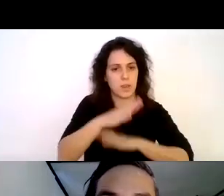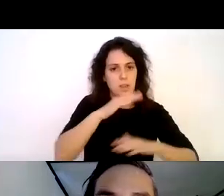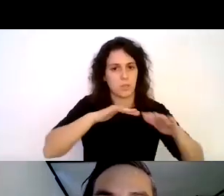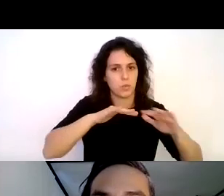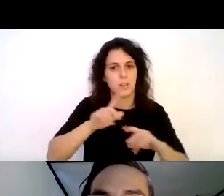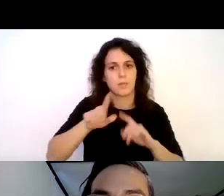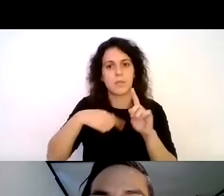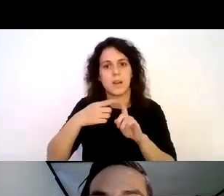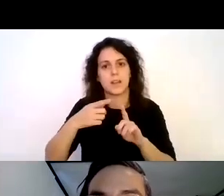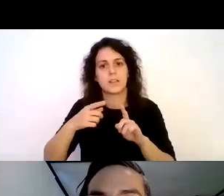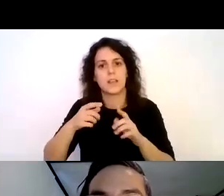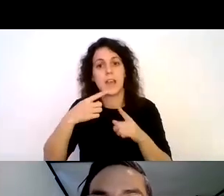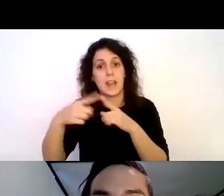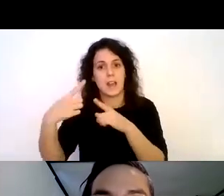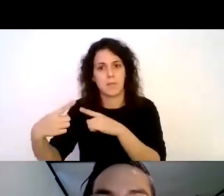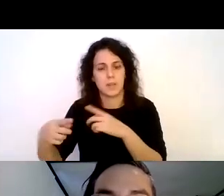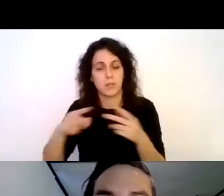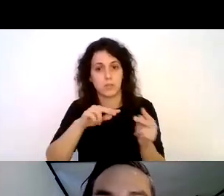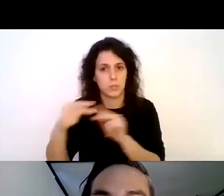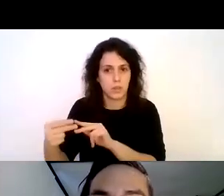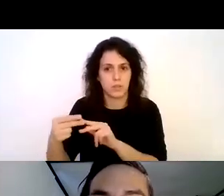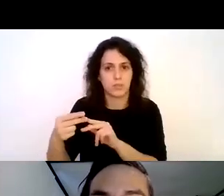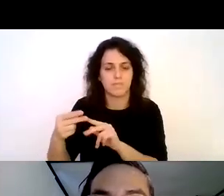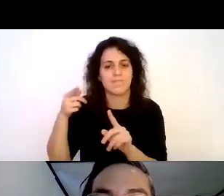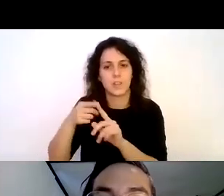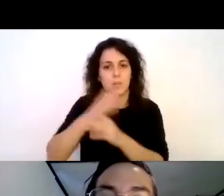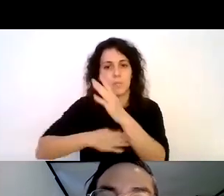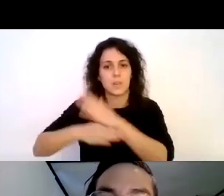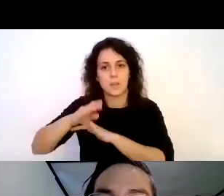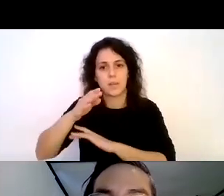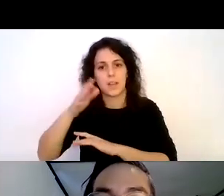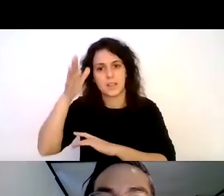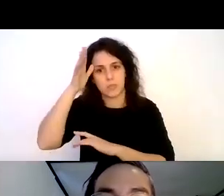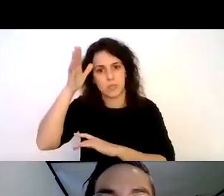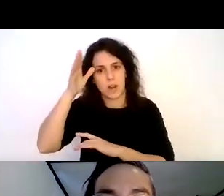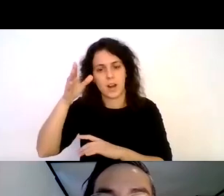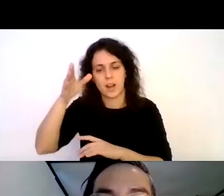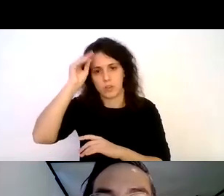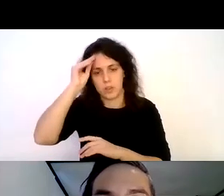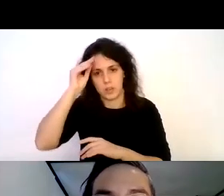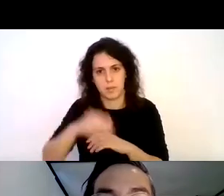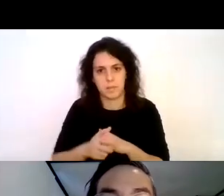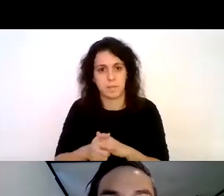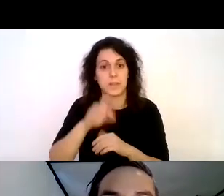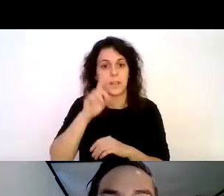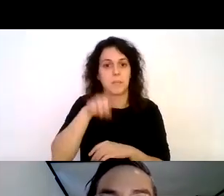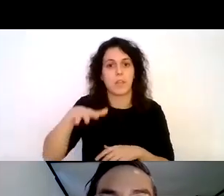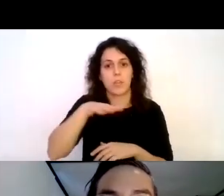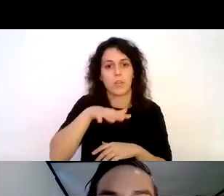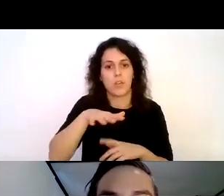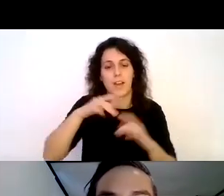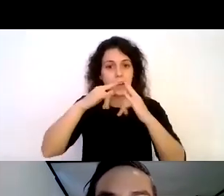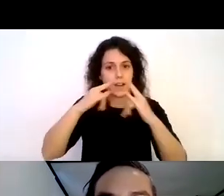de interpretación para personas con discapacidad sensorial y cognitiva también cuenta con áreas de camping